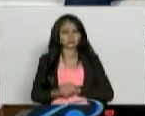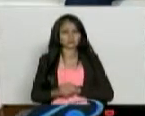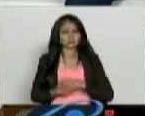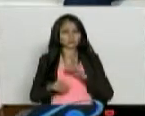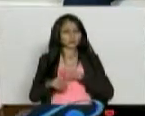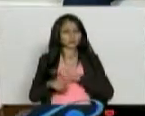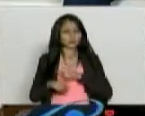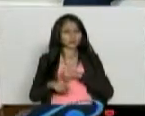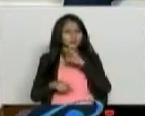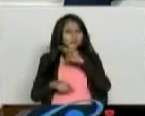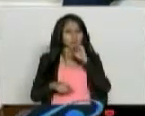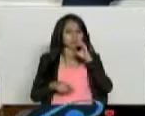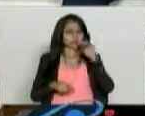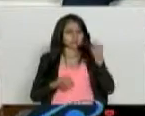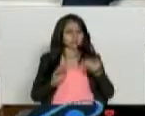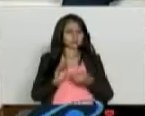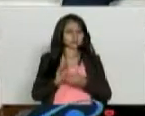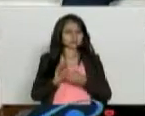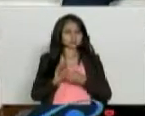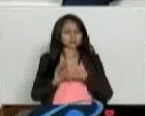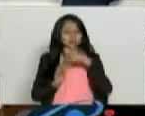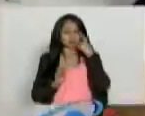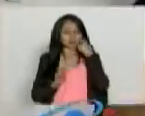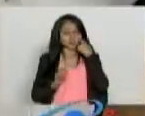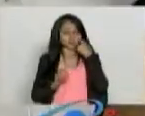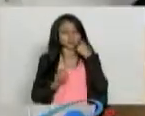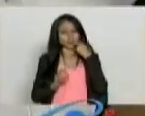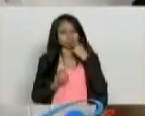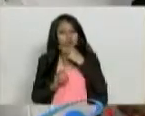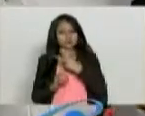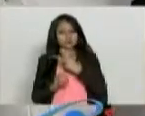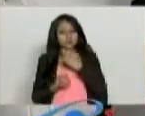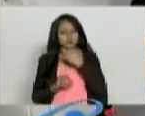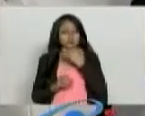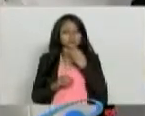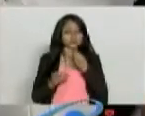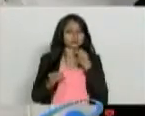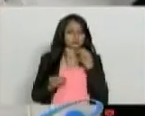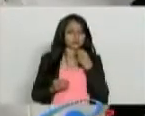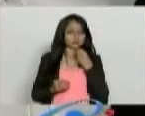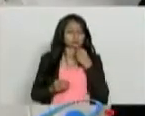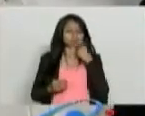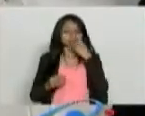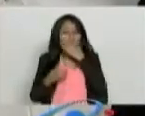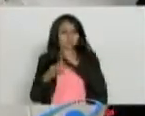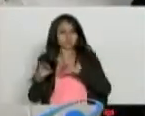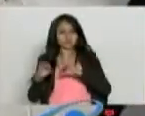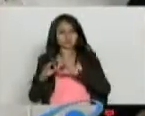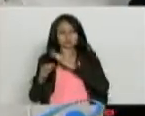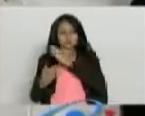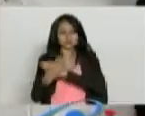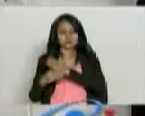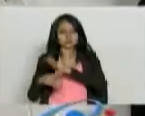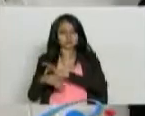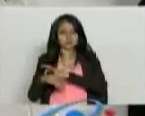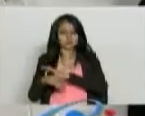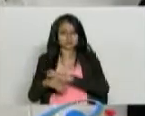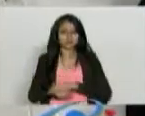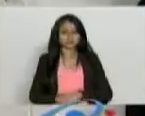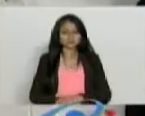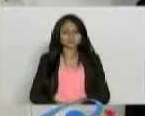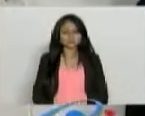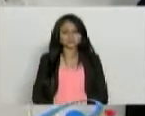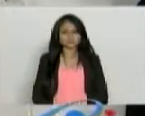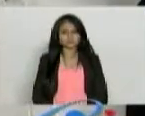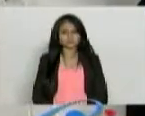300 mil. Entonces, hay que mirar muy bien. Para que tenga una cita con el médico internista o con el hematólogo.